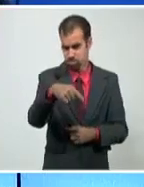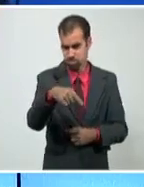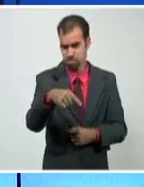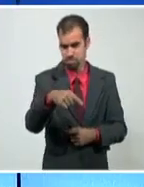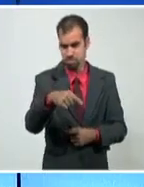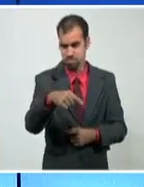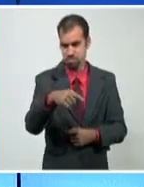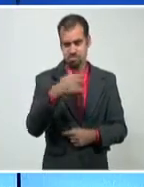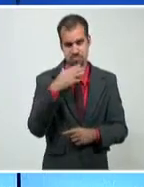Buenas noches.